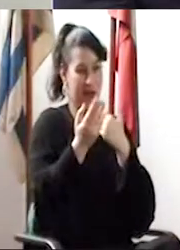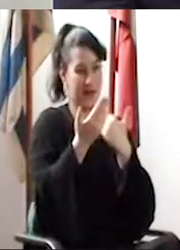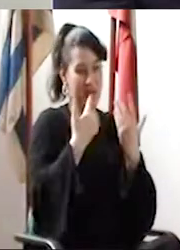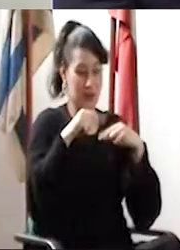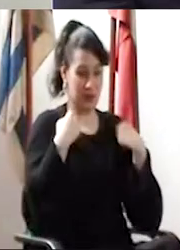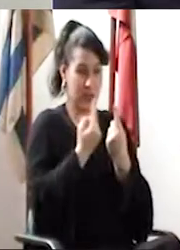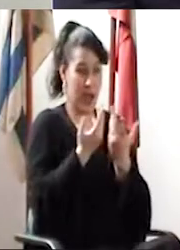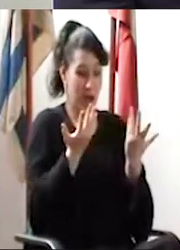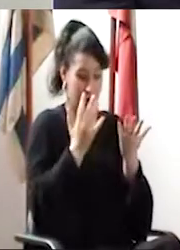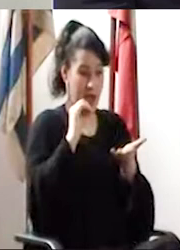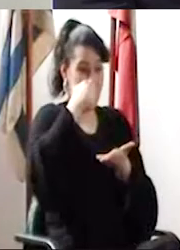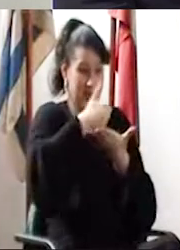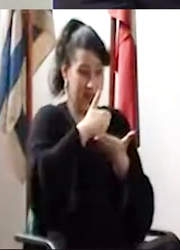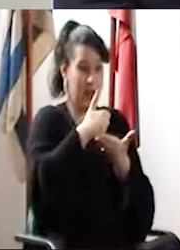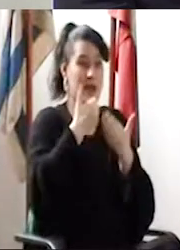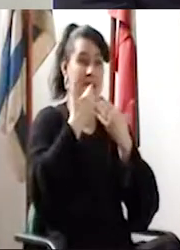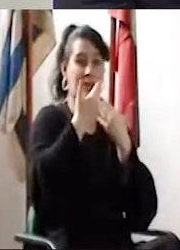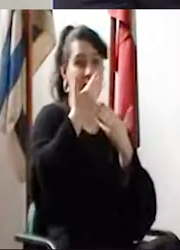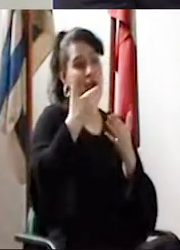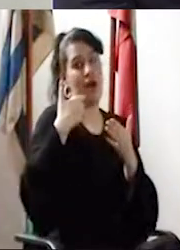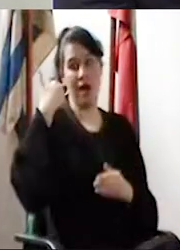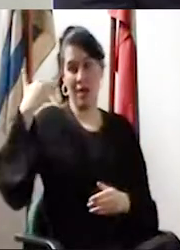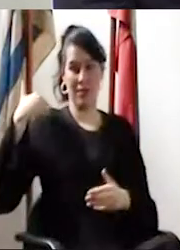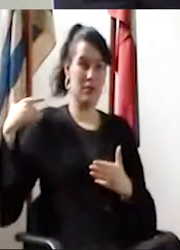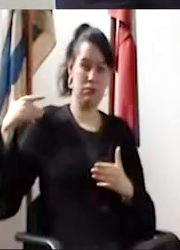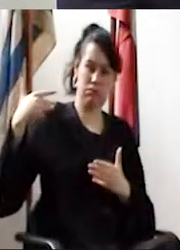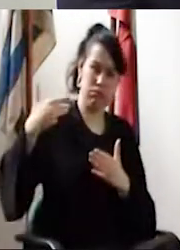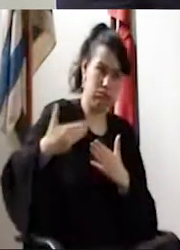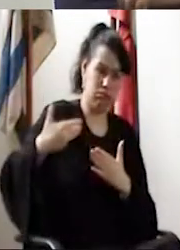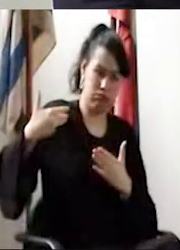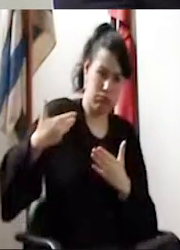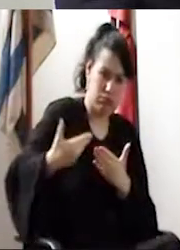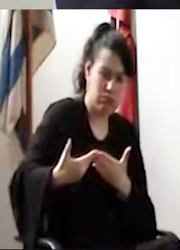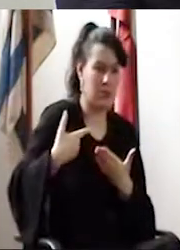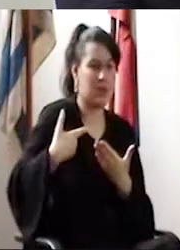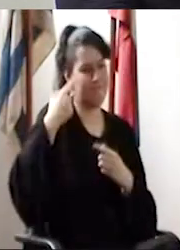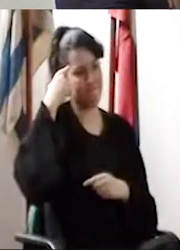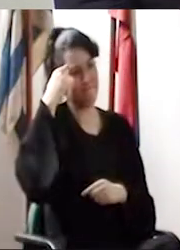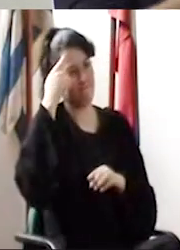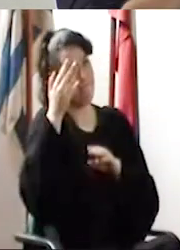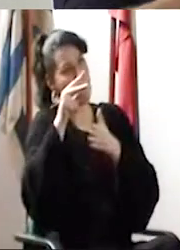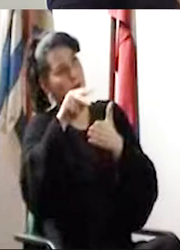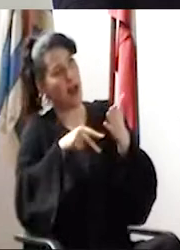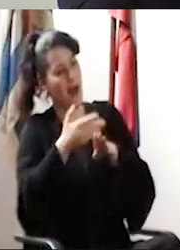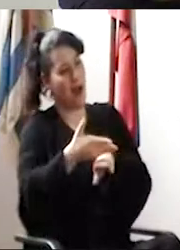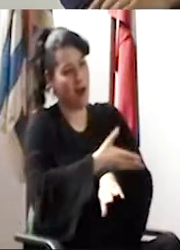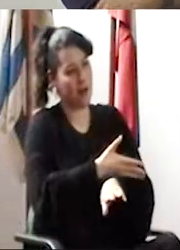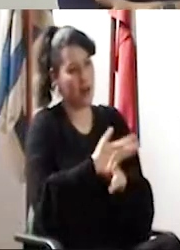comentaba con ellos anteriormente. Nosotros estamos hoy donde estamos porque hicimos todo un recorrido que fue estratégicamente pensado.